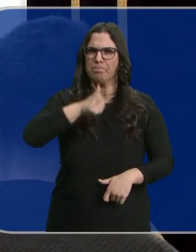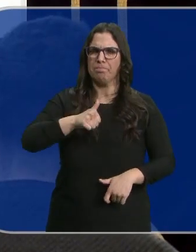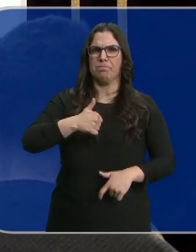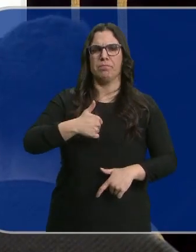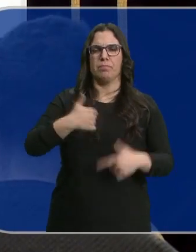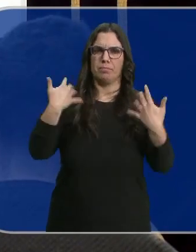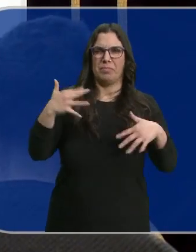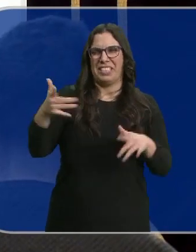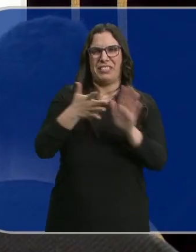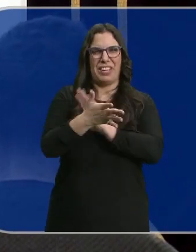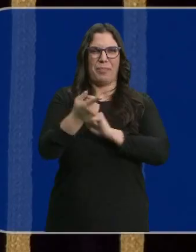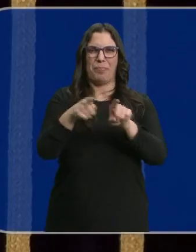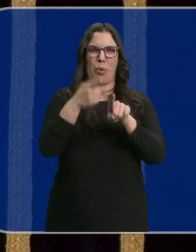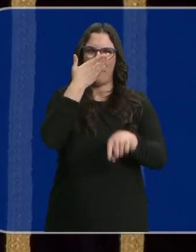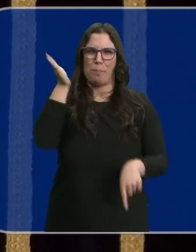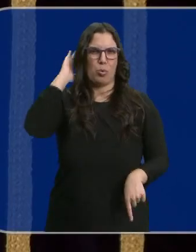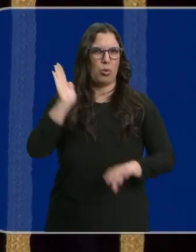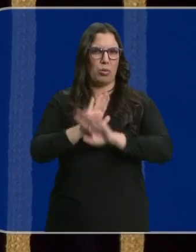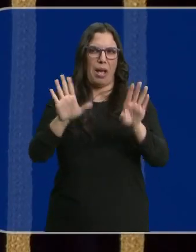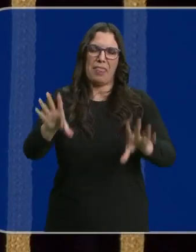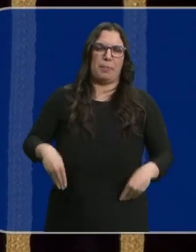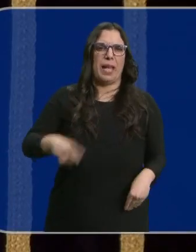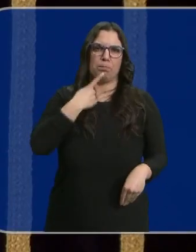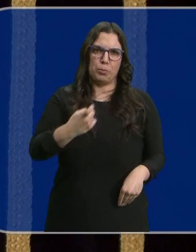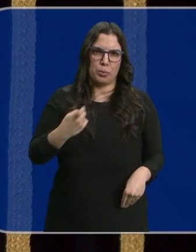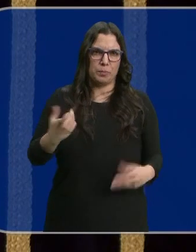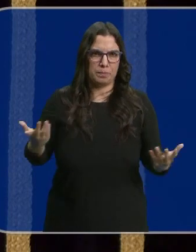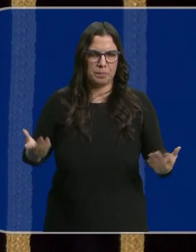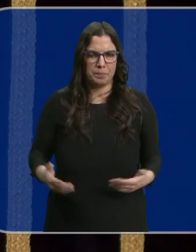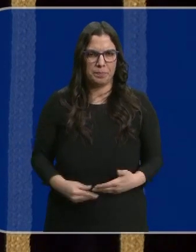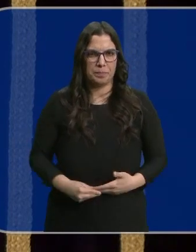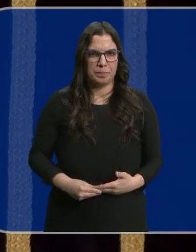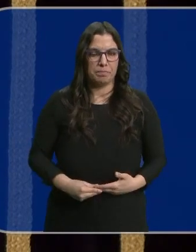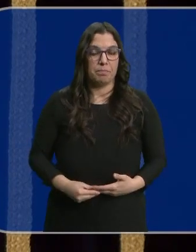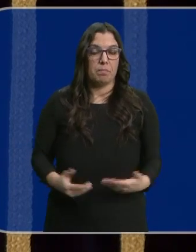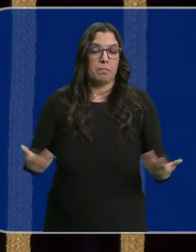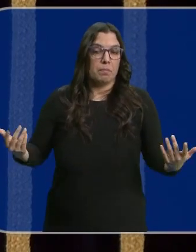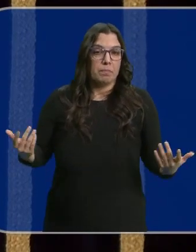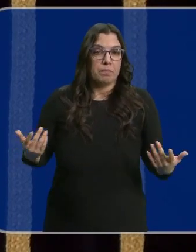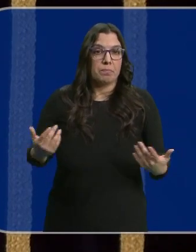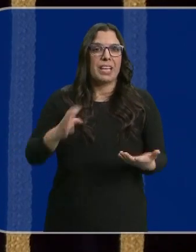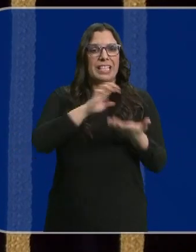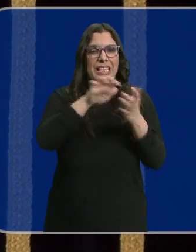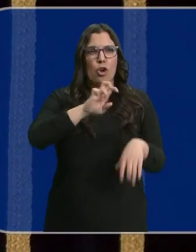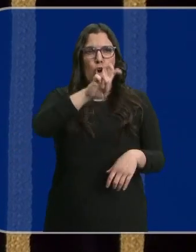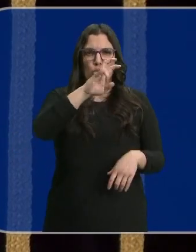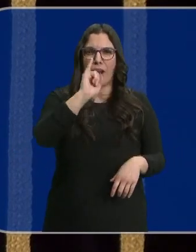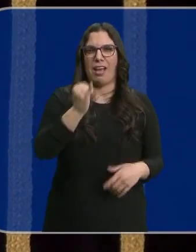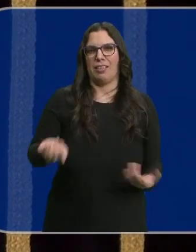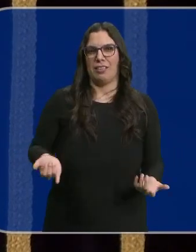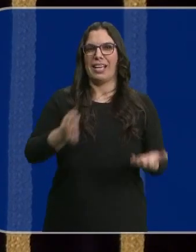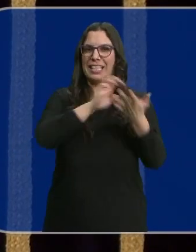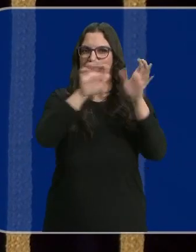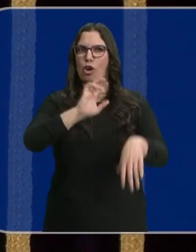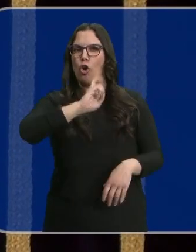bueno, es un ejercicio de hipocresía que cuesta aceptar y escuchar, ¿no? Pero hay otra Castilla y León, hay